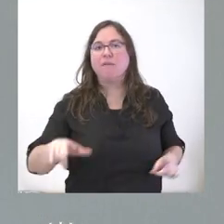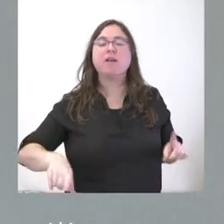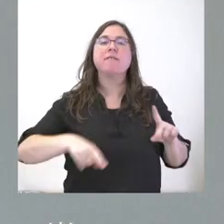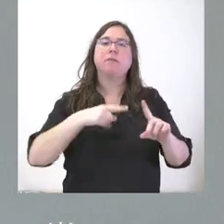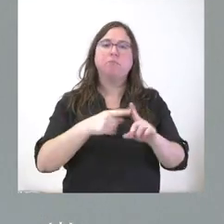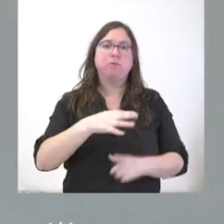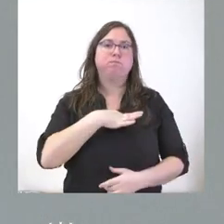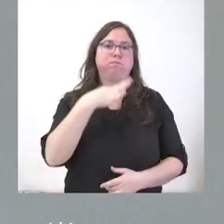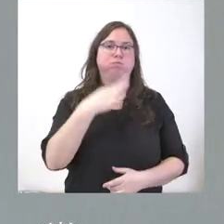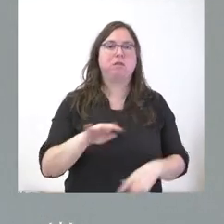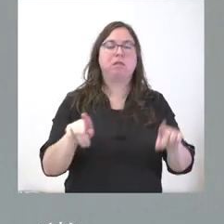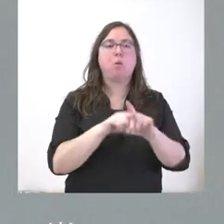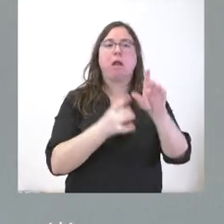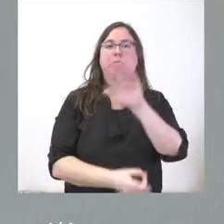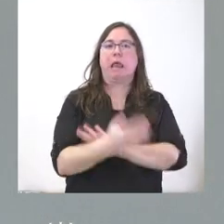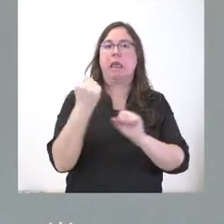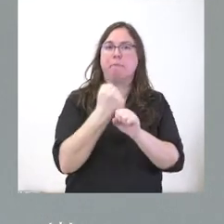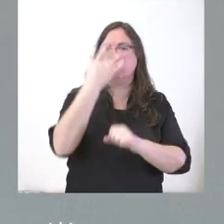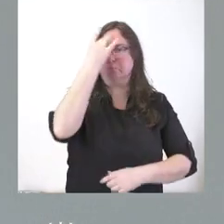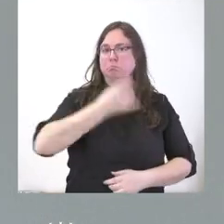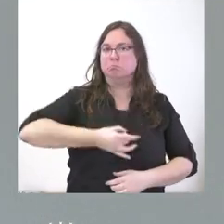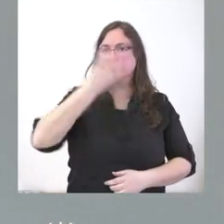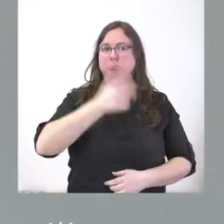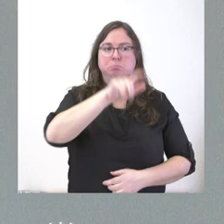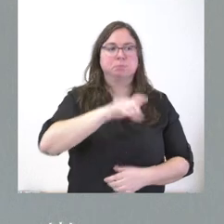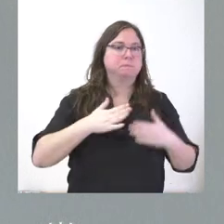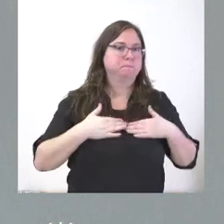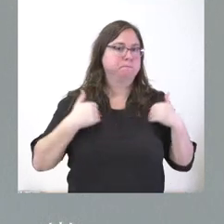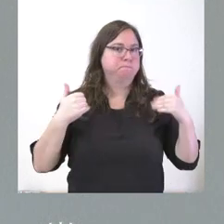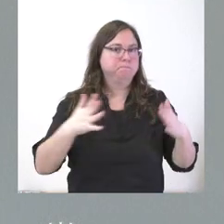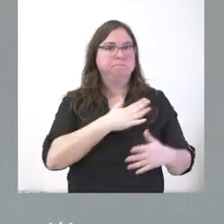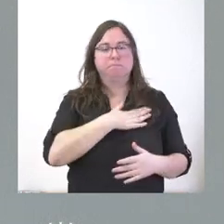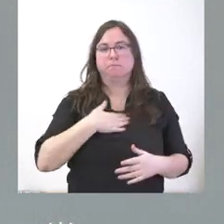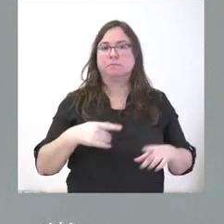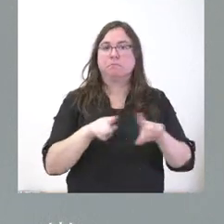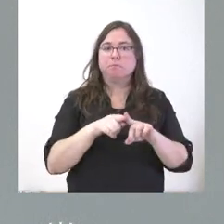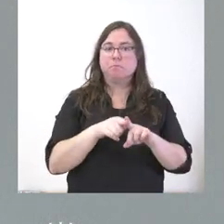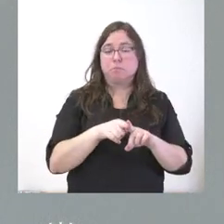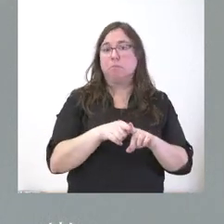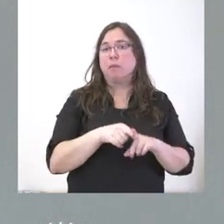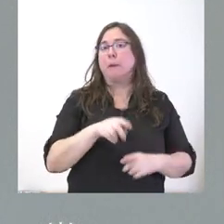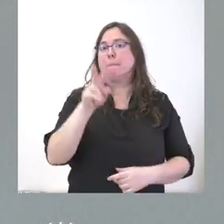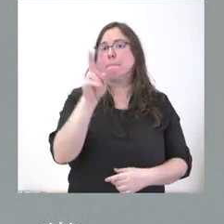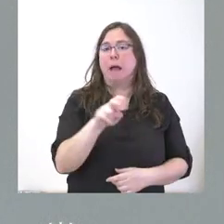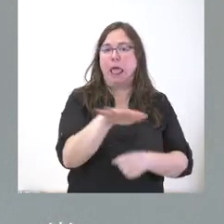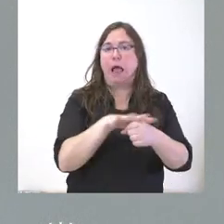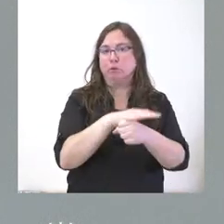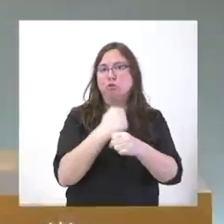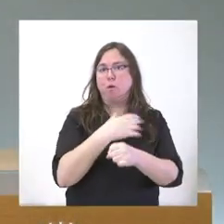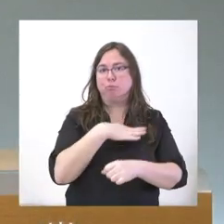capacidad de creación de empleo y de iniciativa por cualquier ciudadano que estime oportuno que hay una fuente también en ese ámbito.